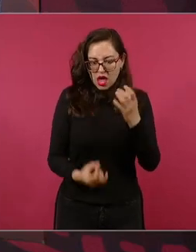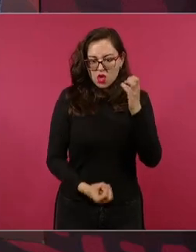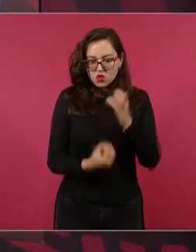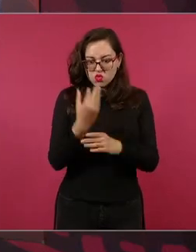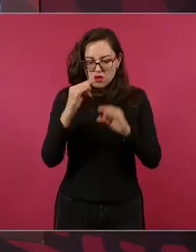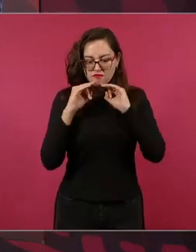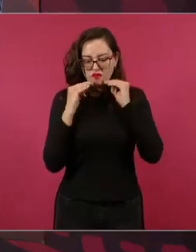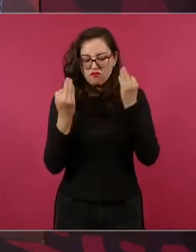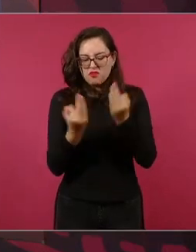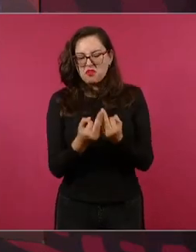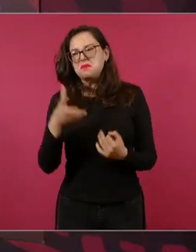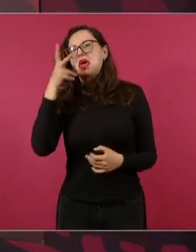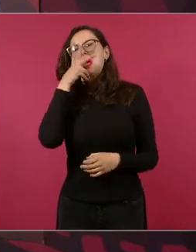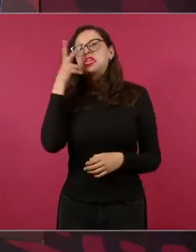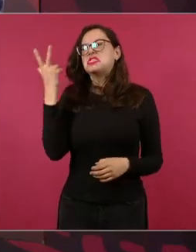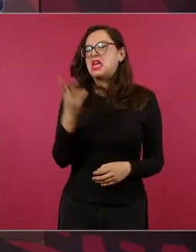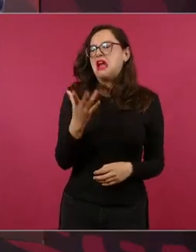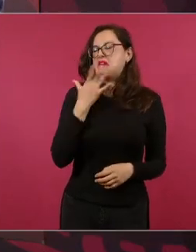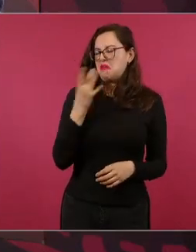ninguneando a hidalgo